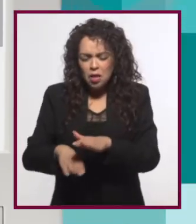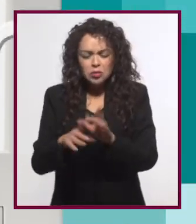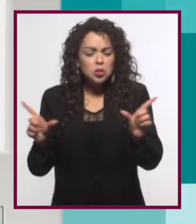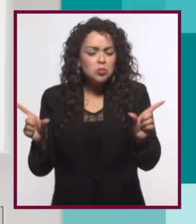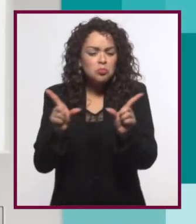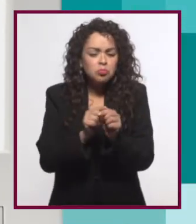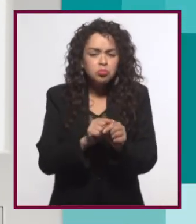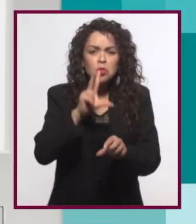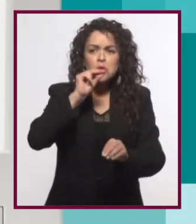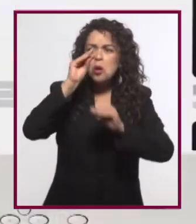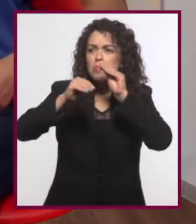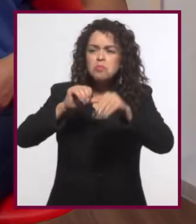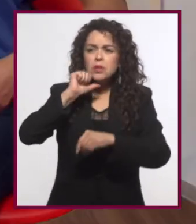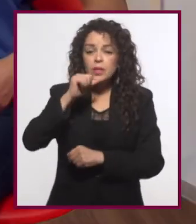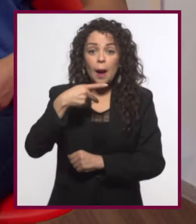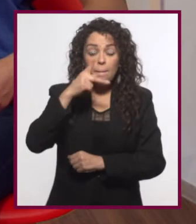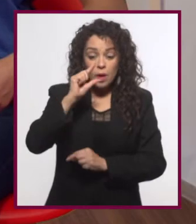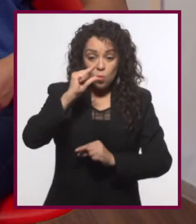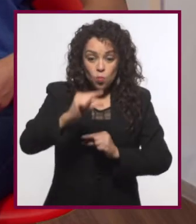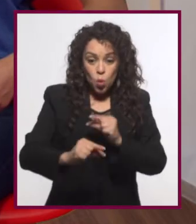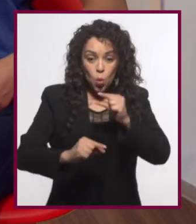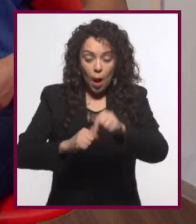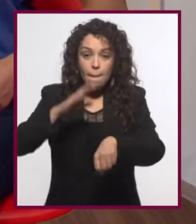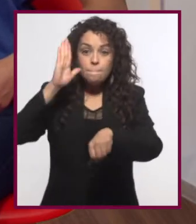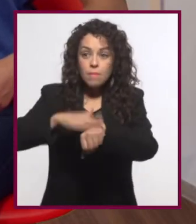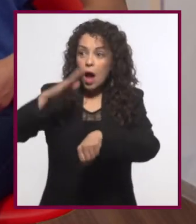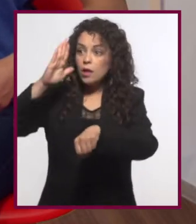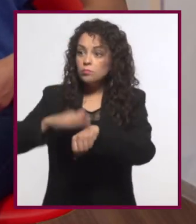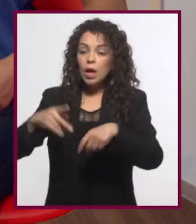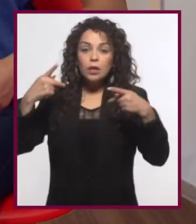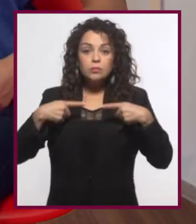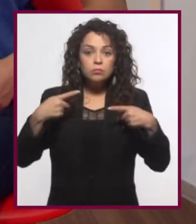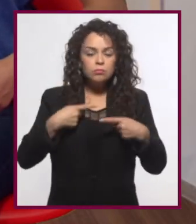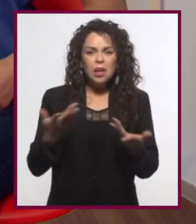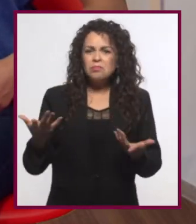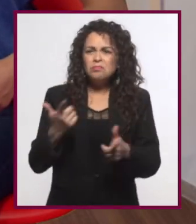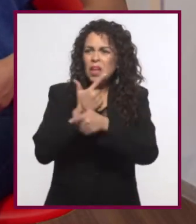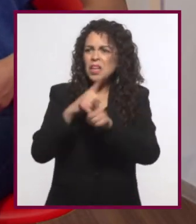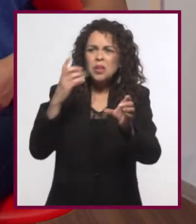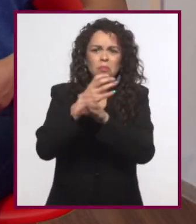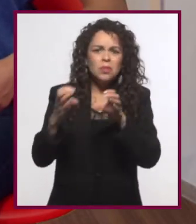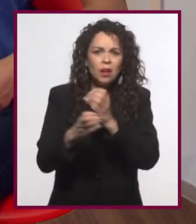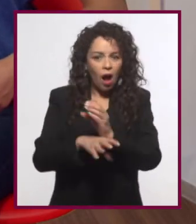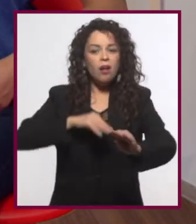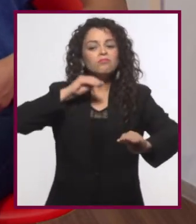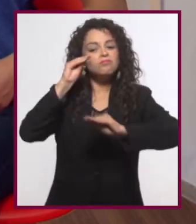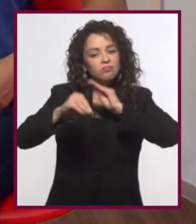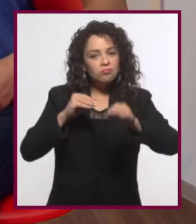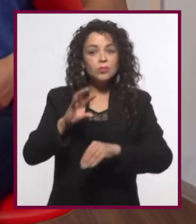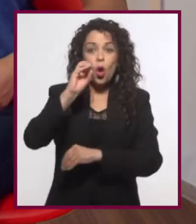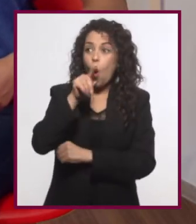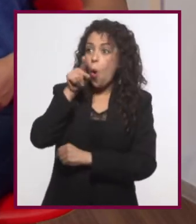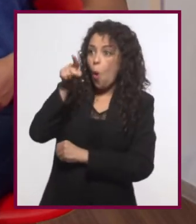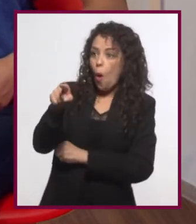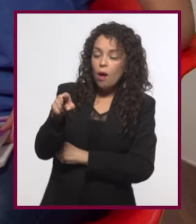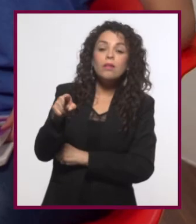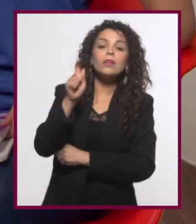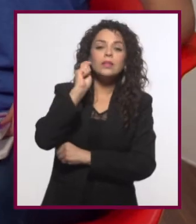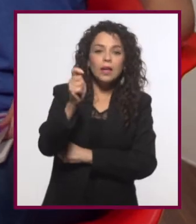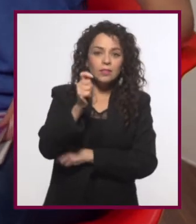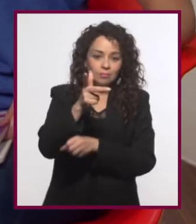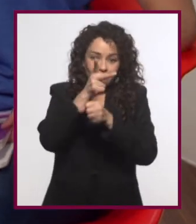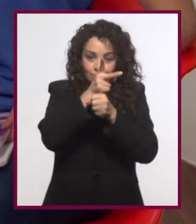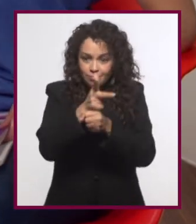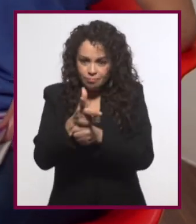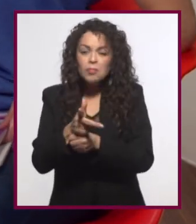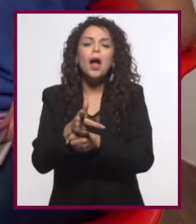sin edición, pero cada vez más y más personas comenzaban a subir videos de cualquier cosa o de ellos mismos hablando a cámara. Para